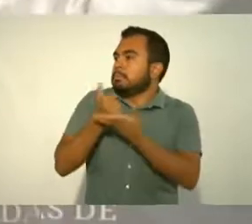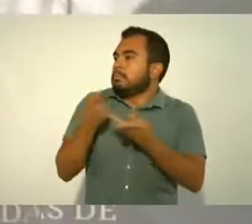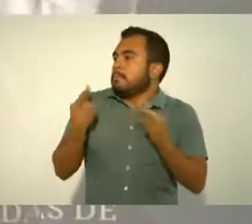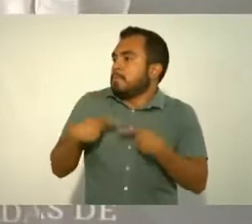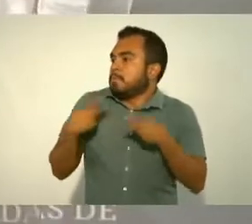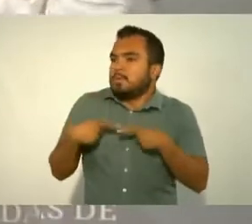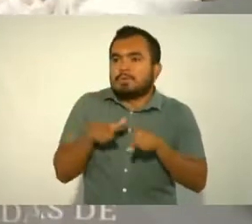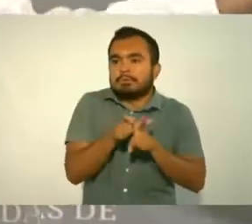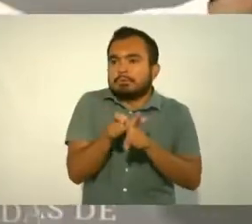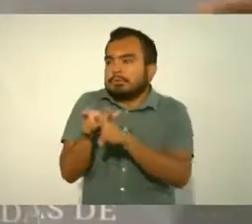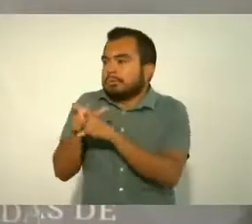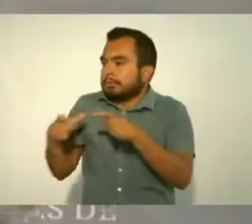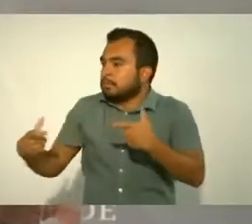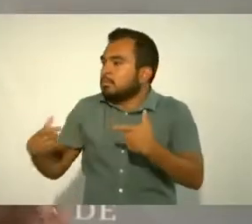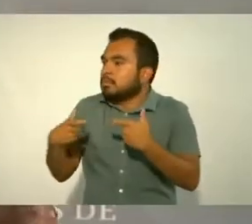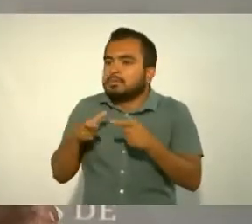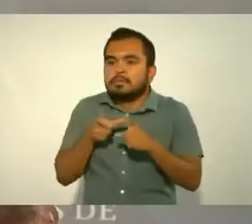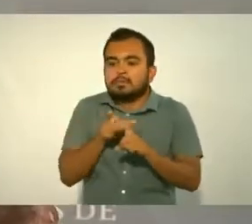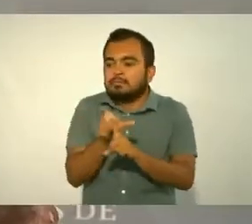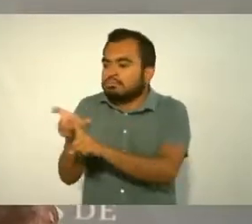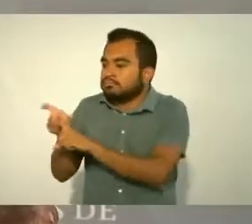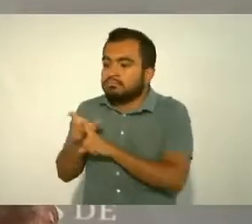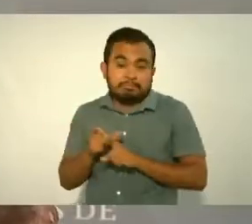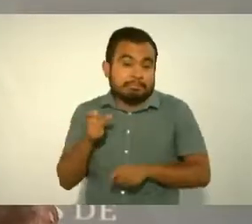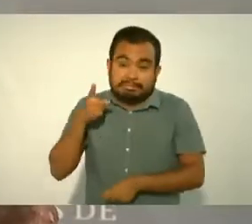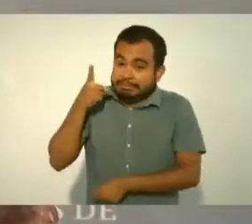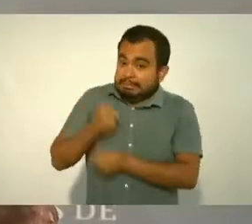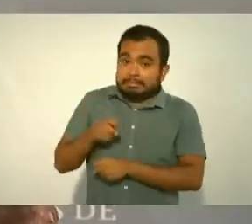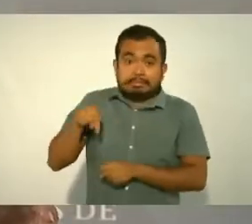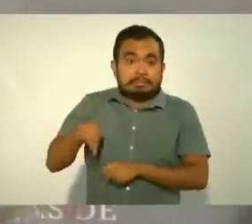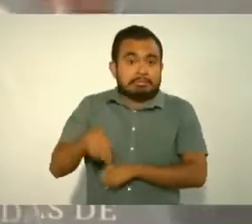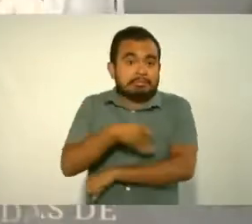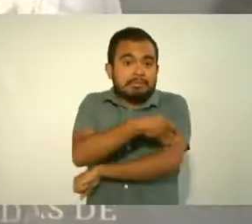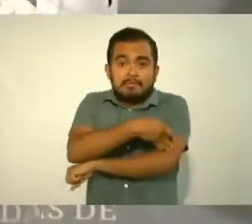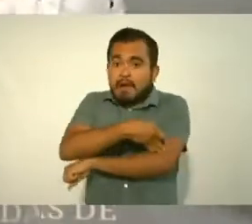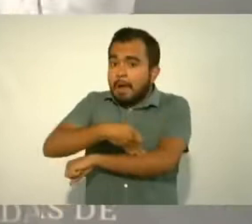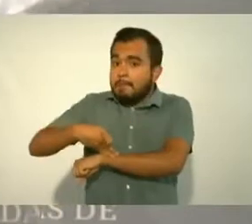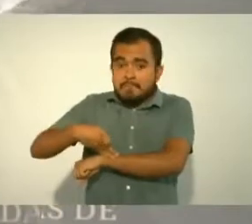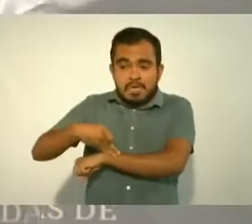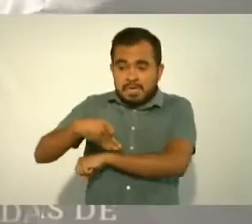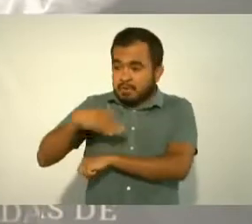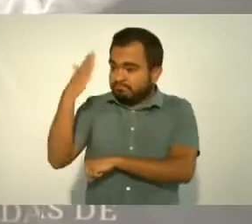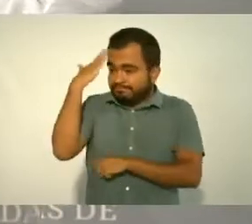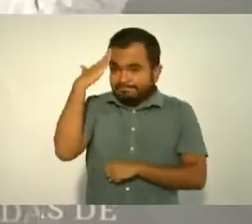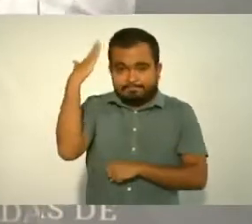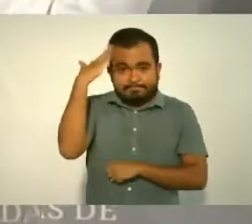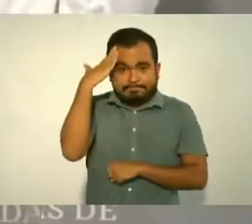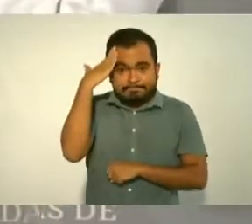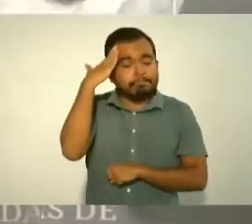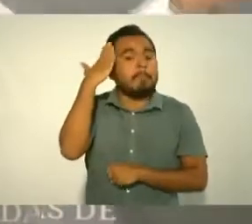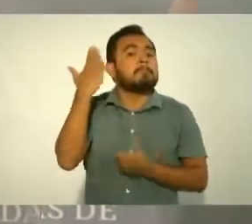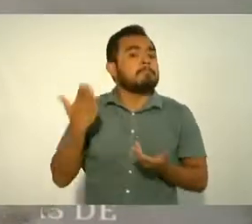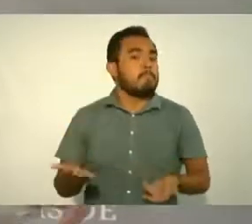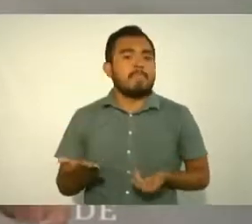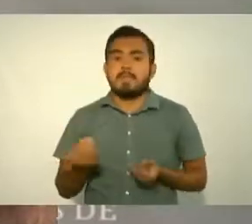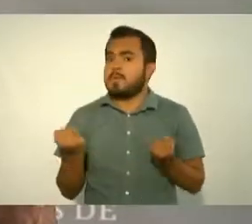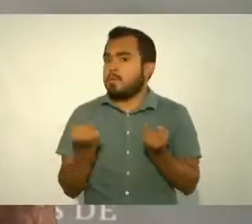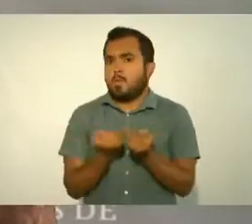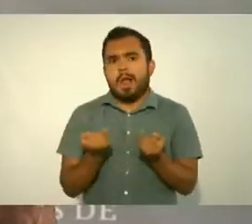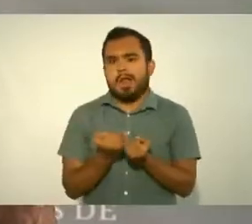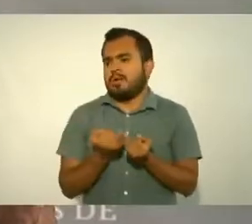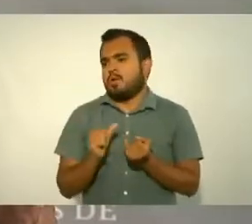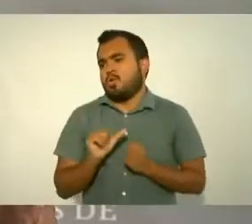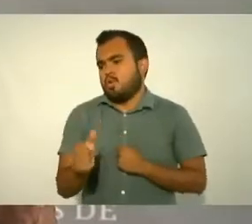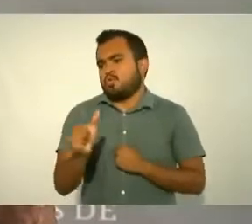que tenemos y hay muchísimos ejemplos